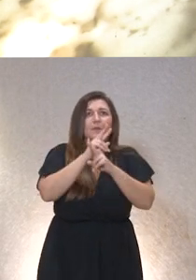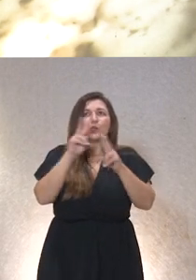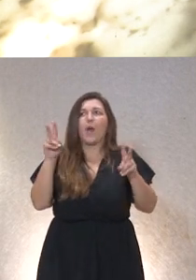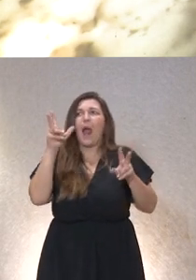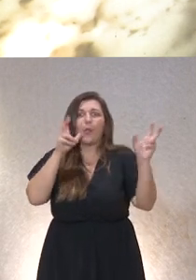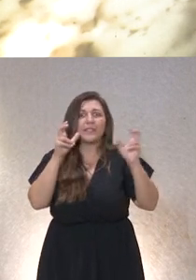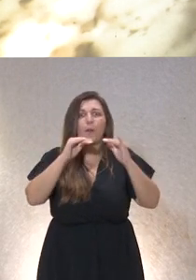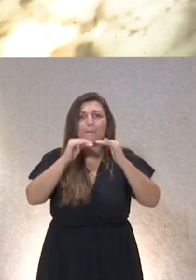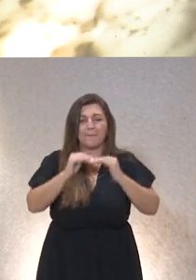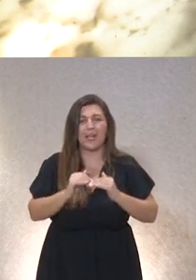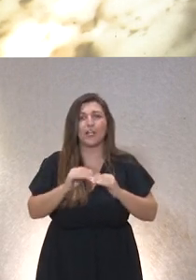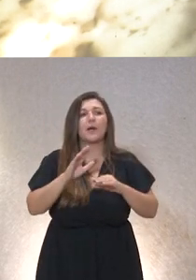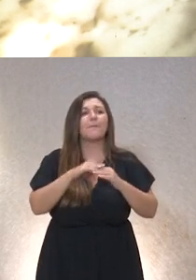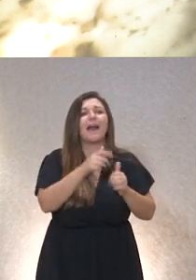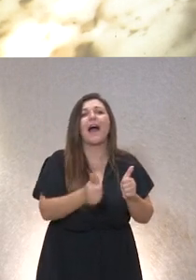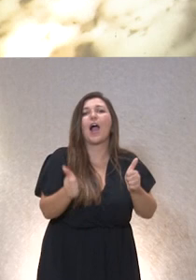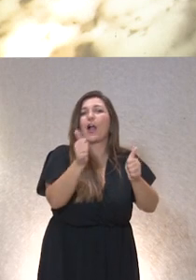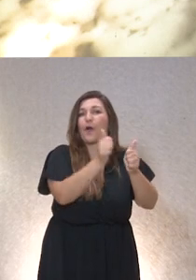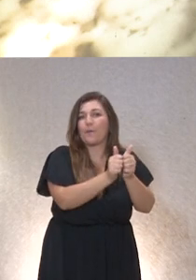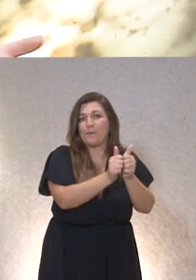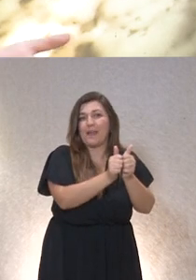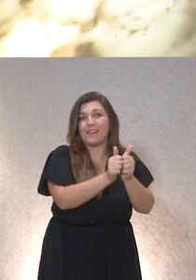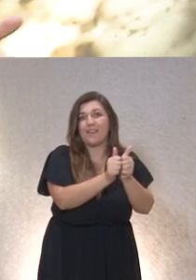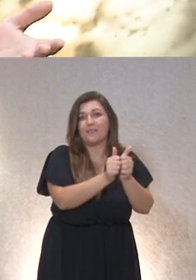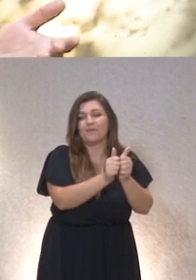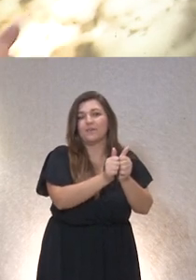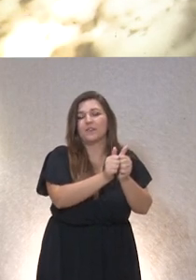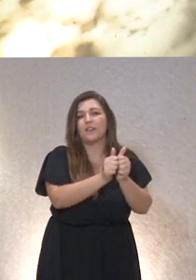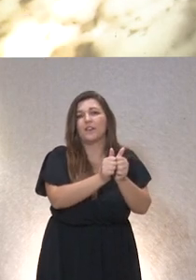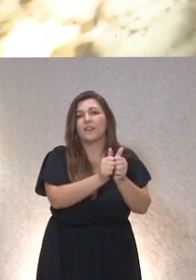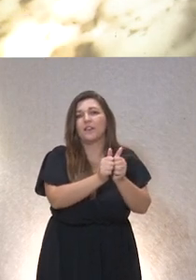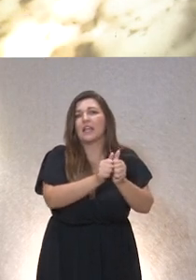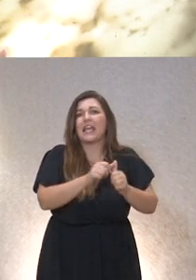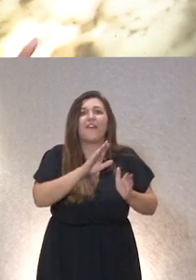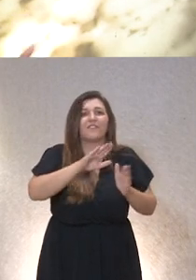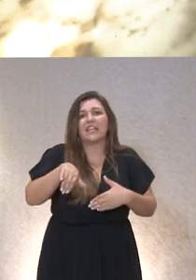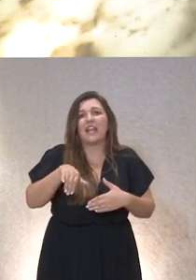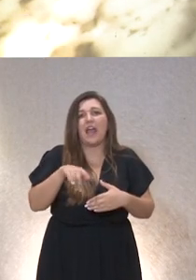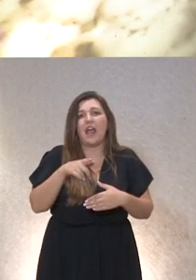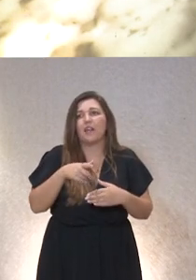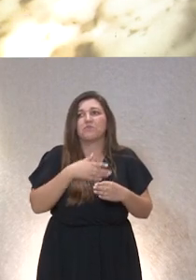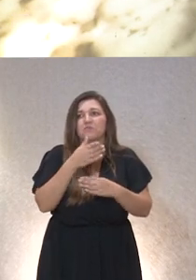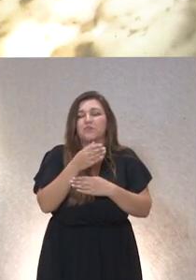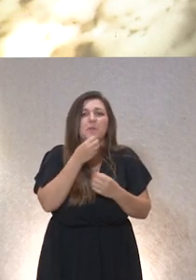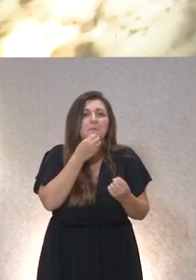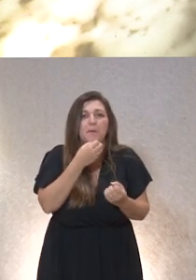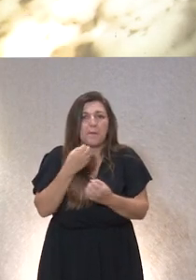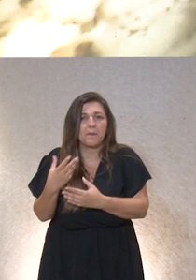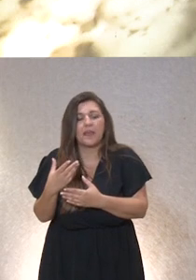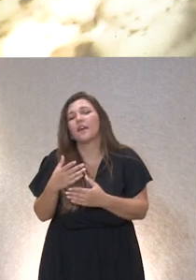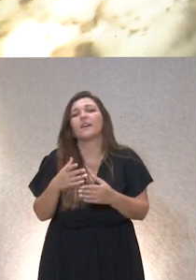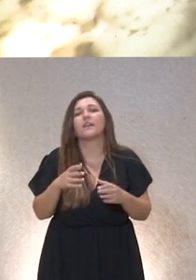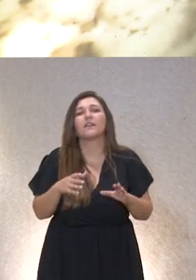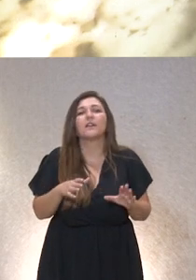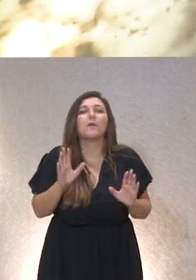adaptarlo a él y evidentemente con el acompañamiento de su persona de referencia y la verdad que la salida salió muy bien sería un poquito ese hay